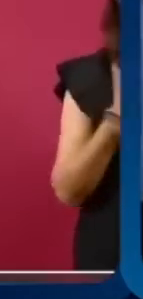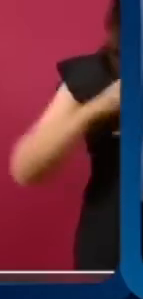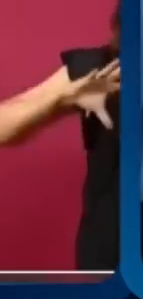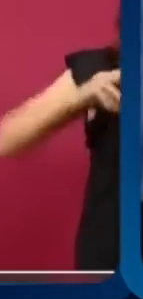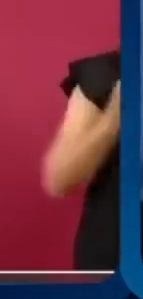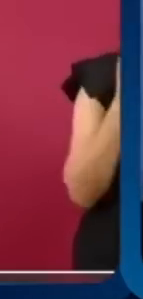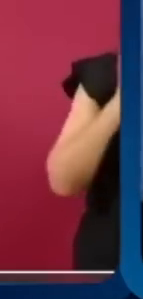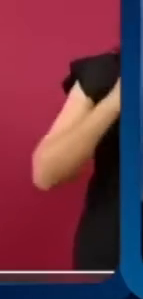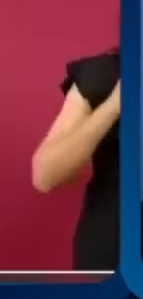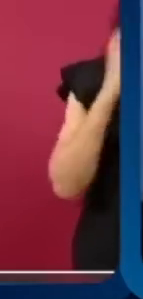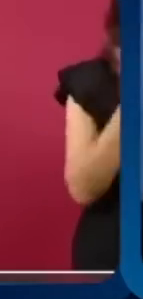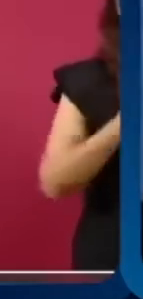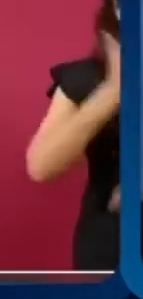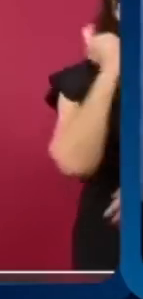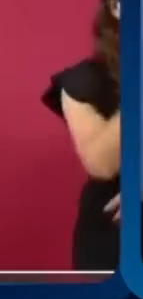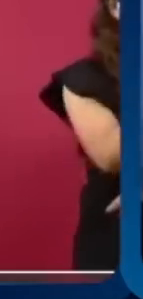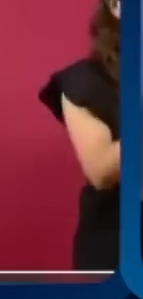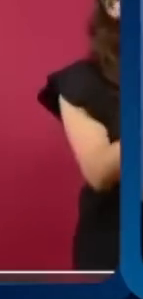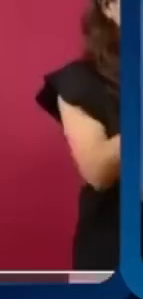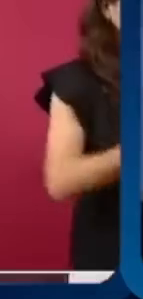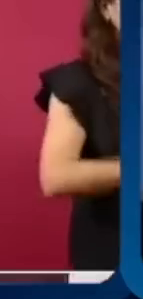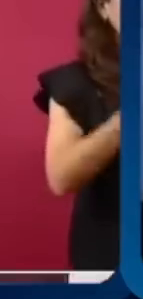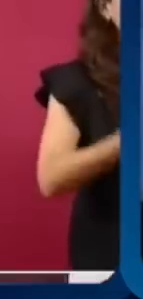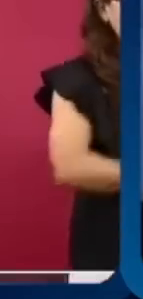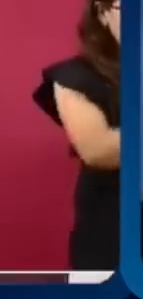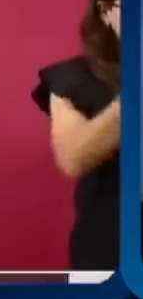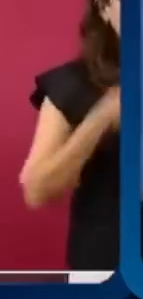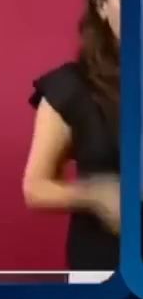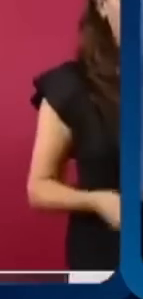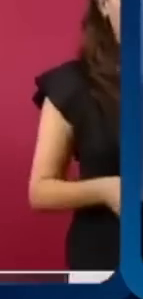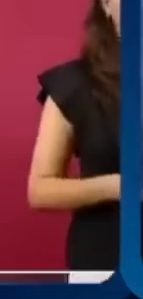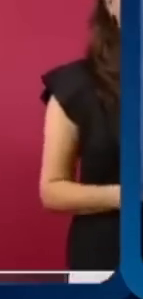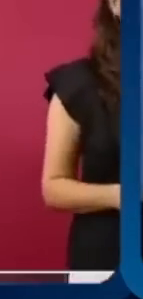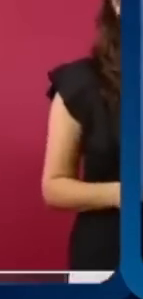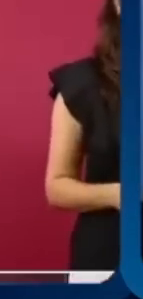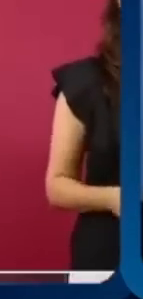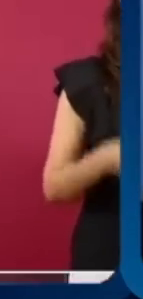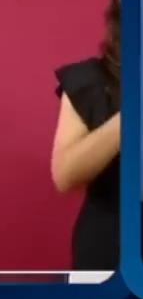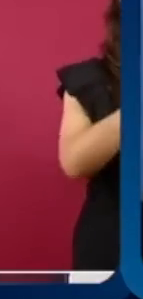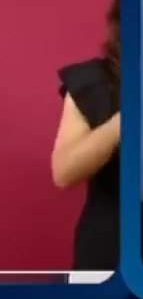entregaron.